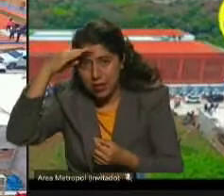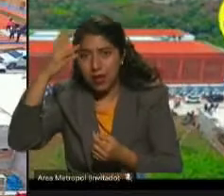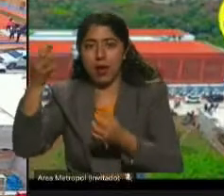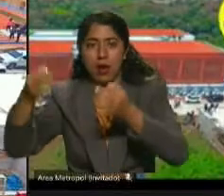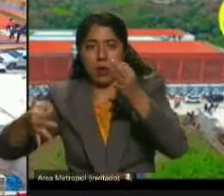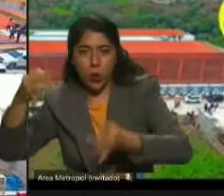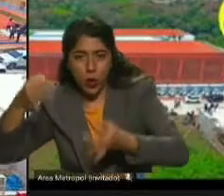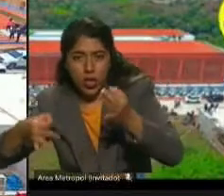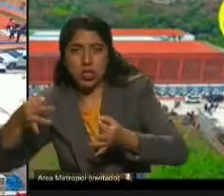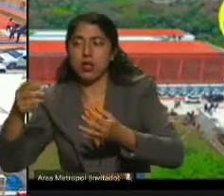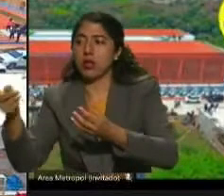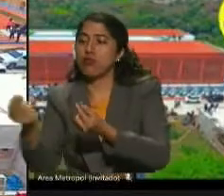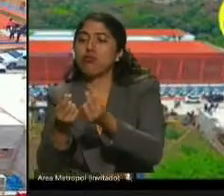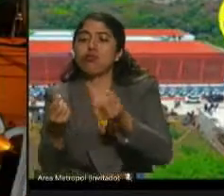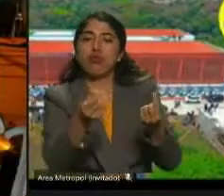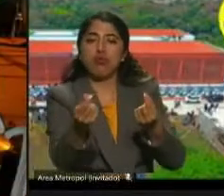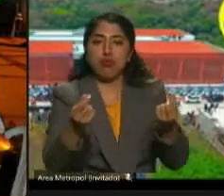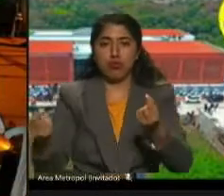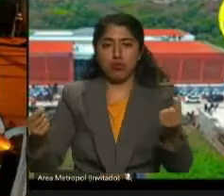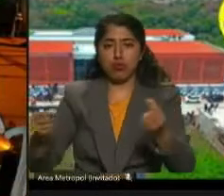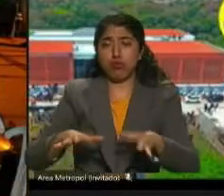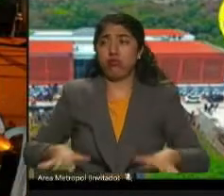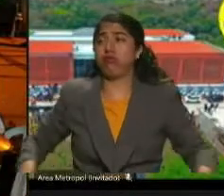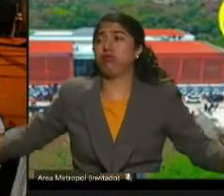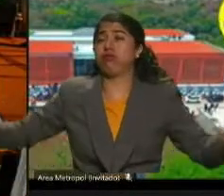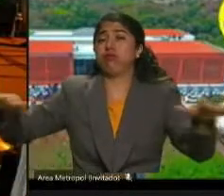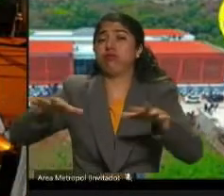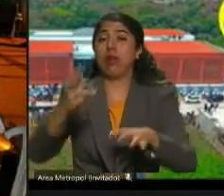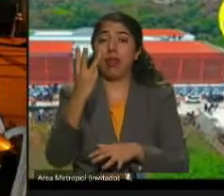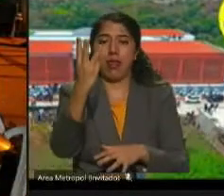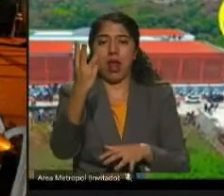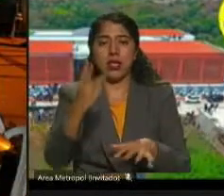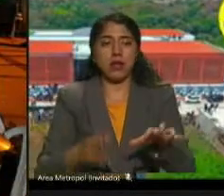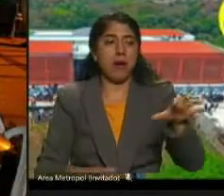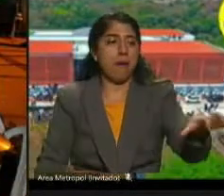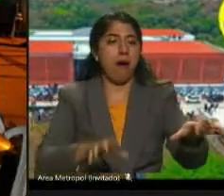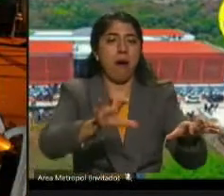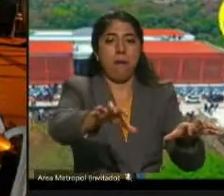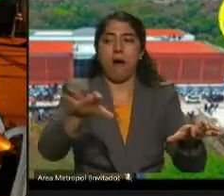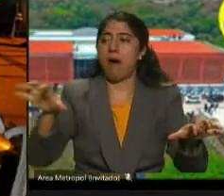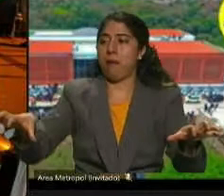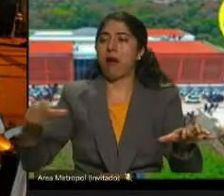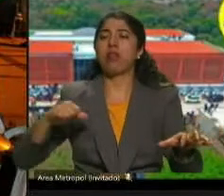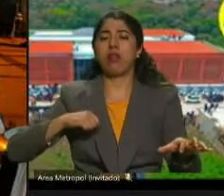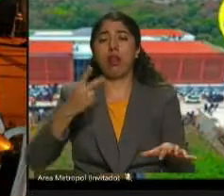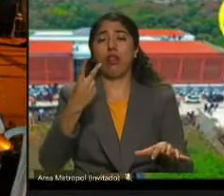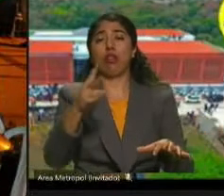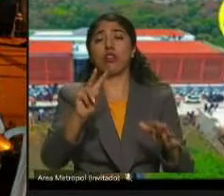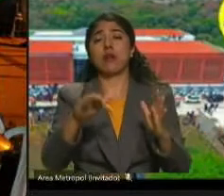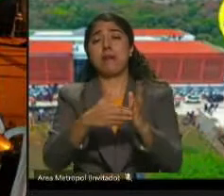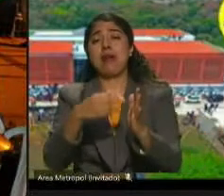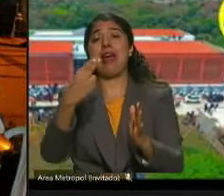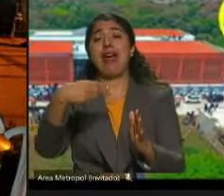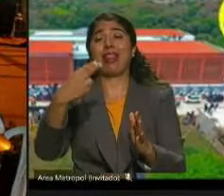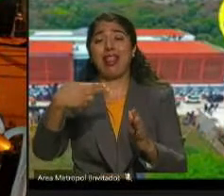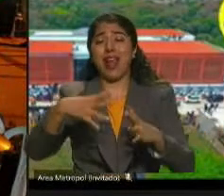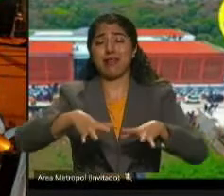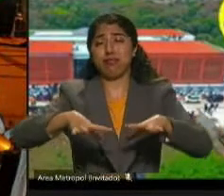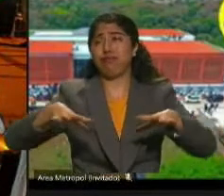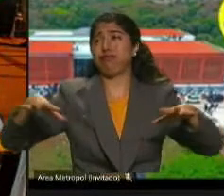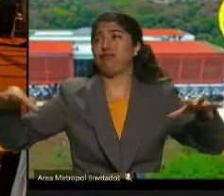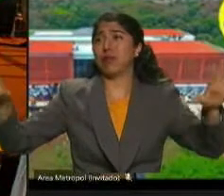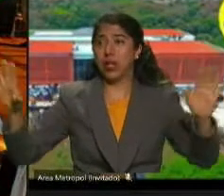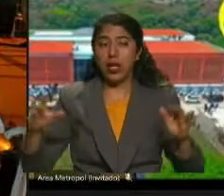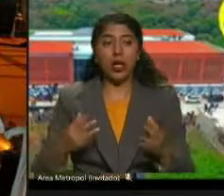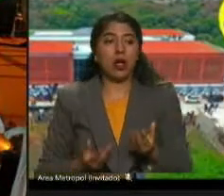cerca de 100.000 hectáreas, todas estas posibilidades. Hemos apostado por un sistema de bibliotecas públicas, centros